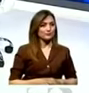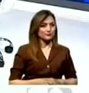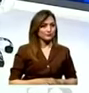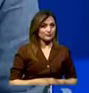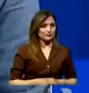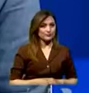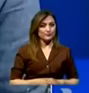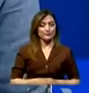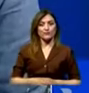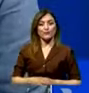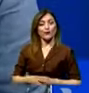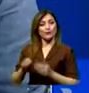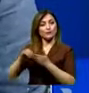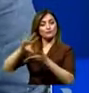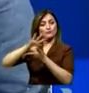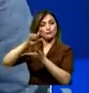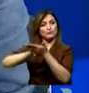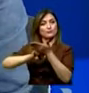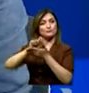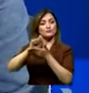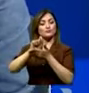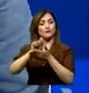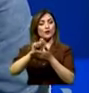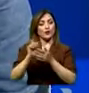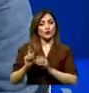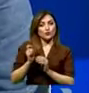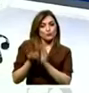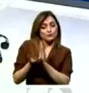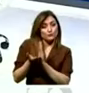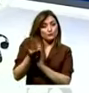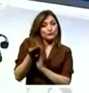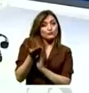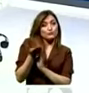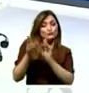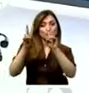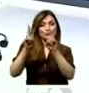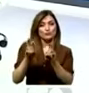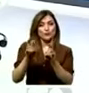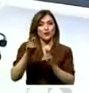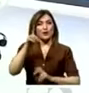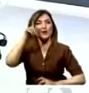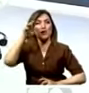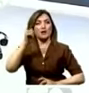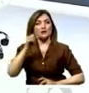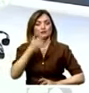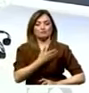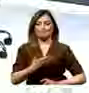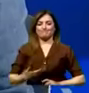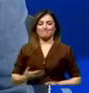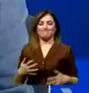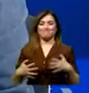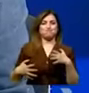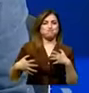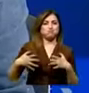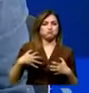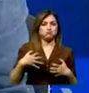La Asamblea aprobó el incremento de sueldos al magisterio. Ese es otro tema que le indignó al presidente. Seguramente viene un veto.